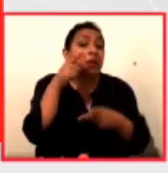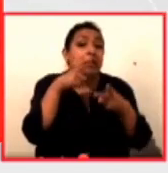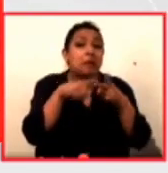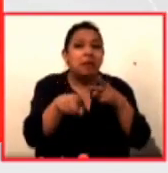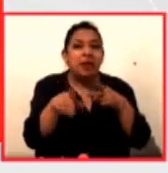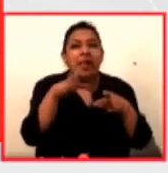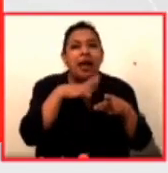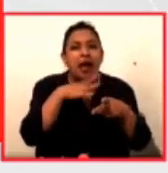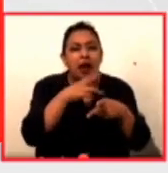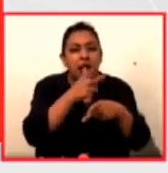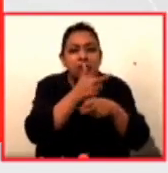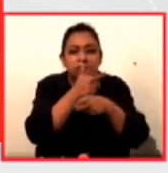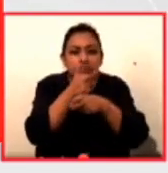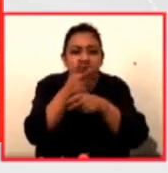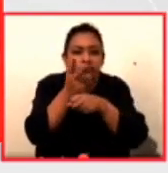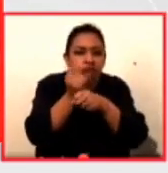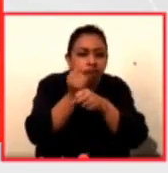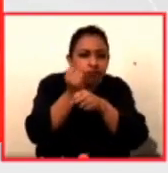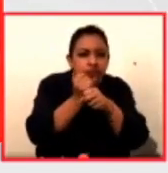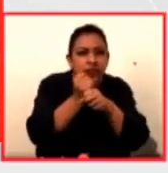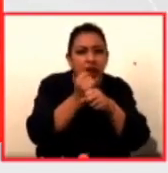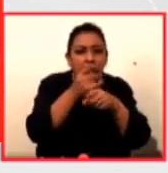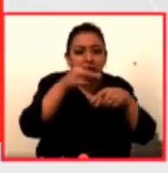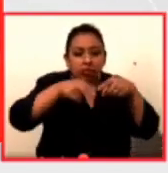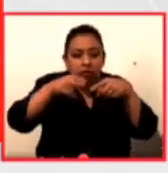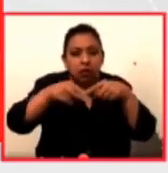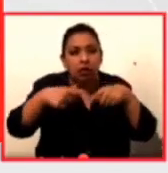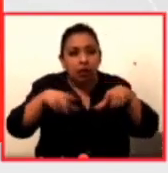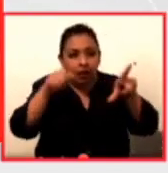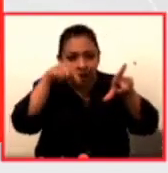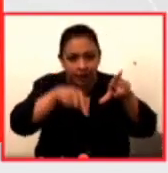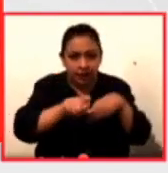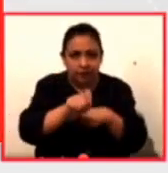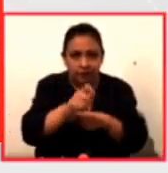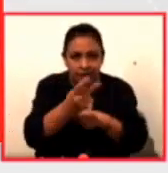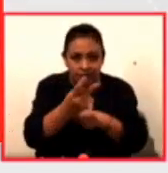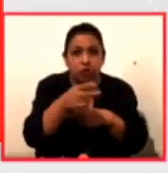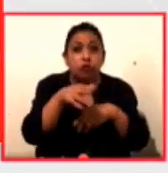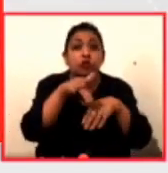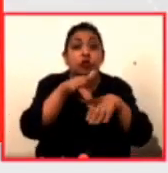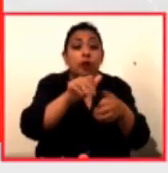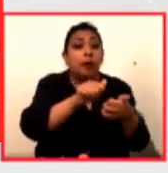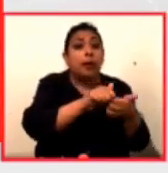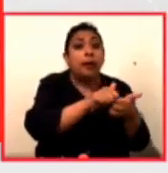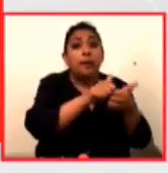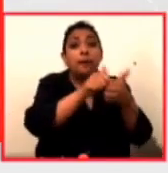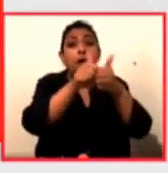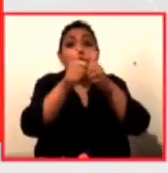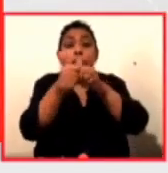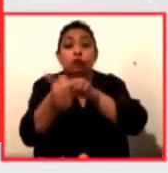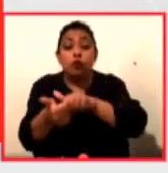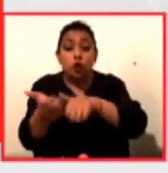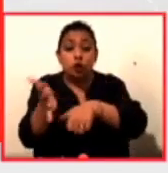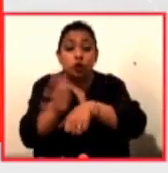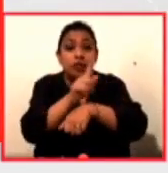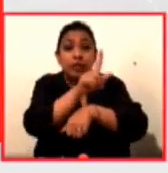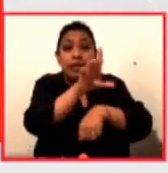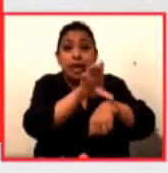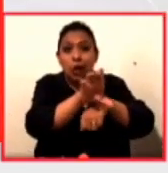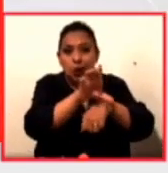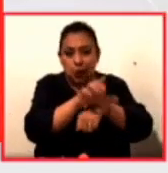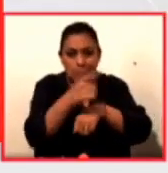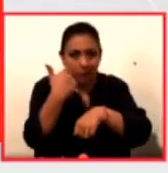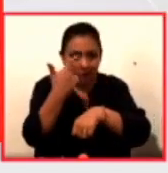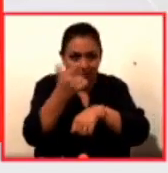documental que se va a transmitir por nuestra pantalla en torno a la evolución del cine colombiano. Vamos a ver todos los